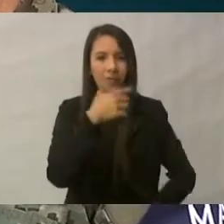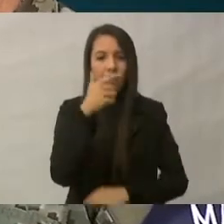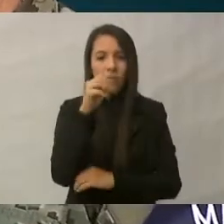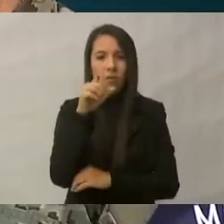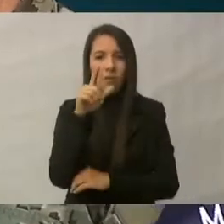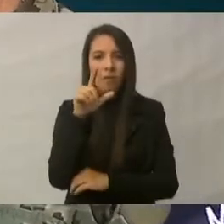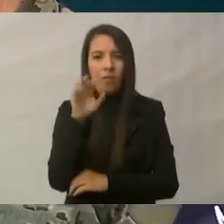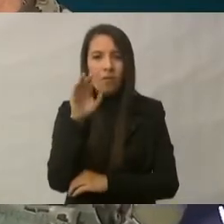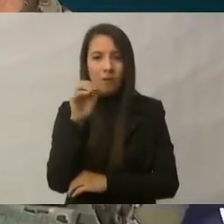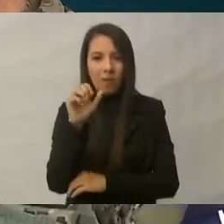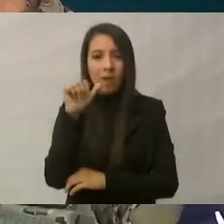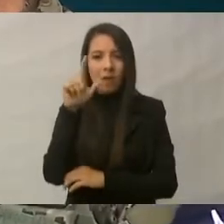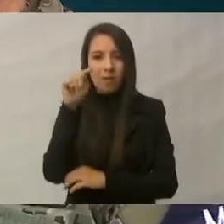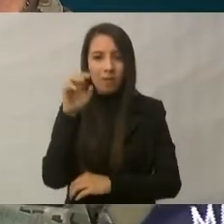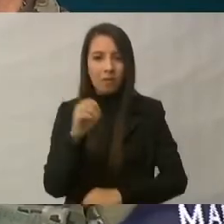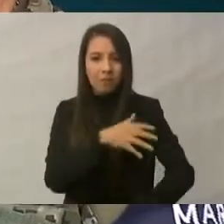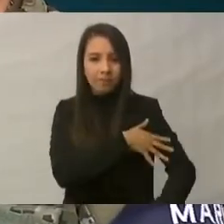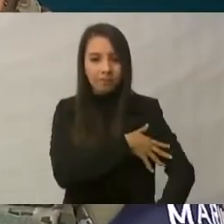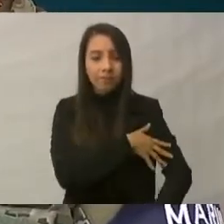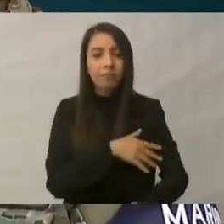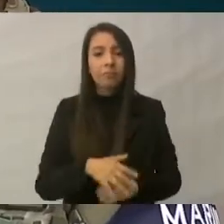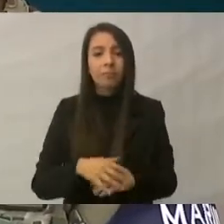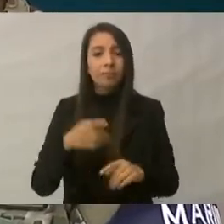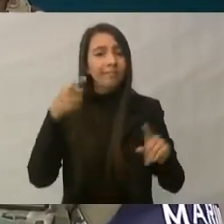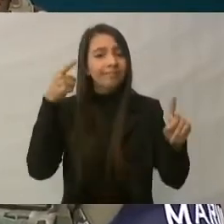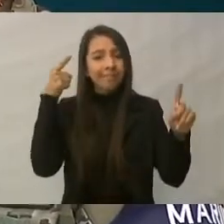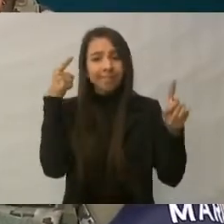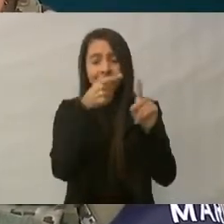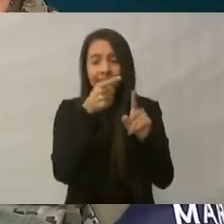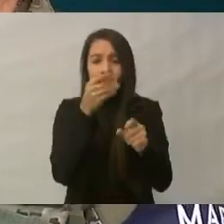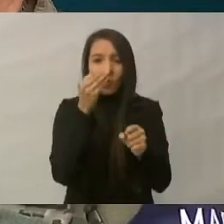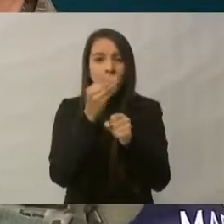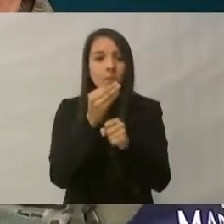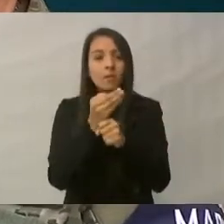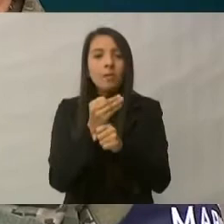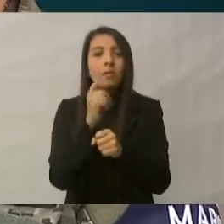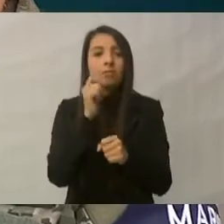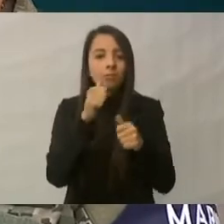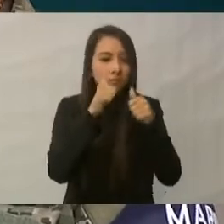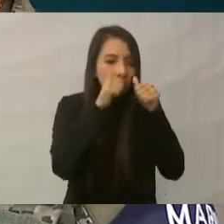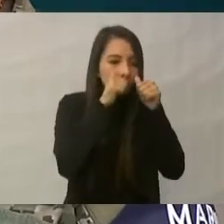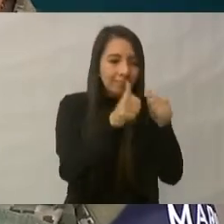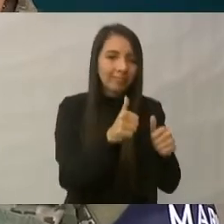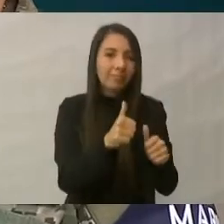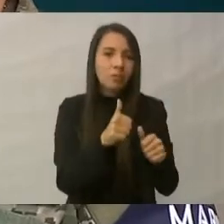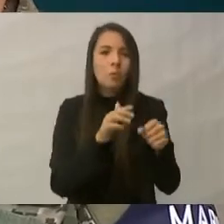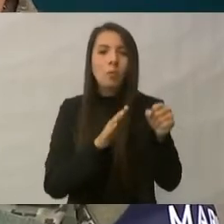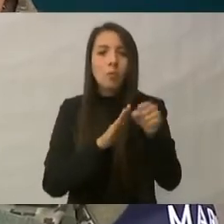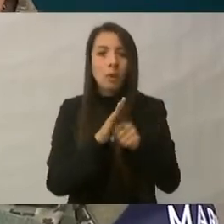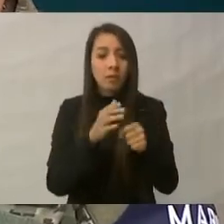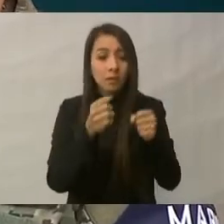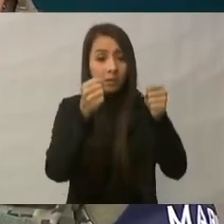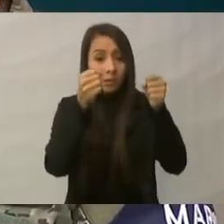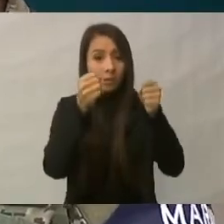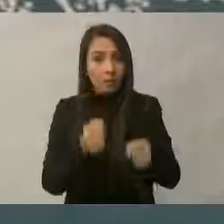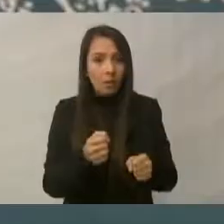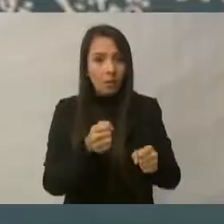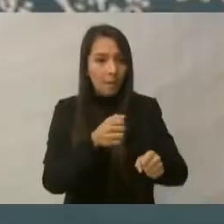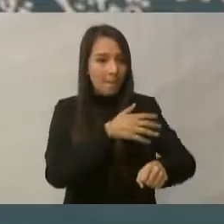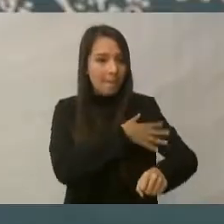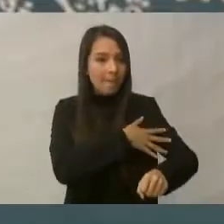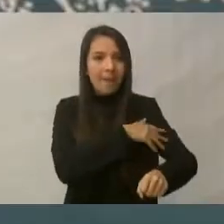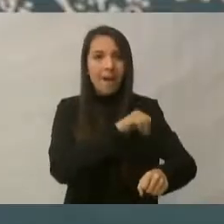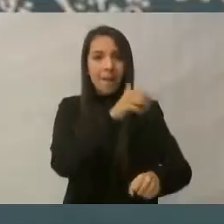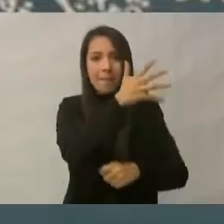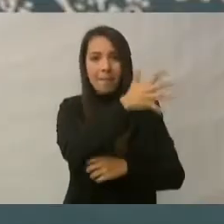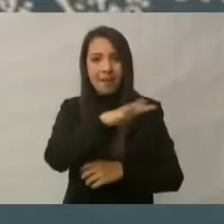La prioridad de nosotros ahorita es atender no nada más la seguridad en el mar dentro del Golfo de California,